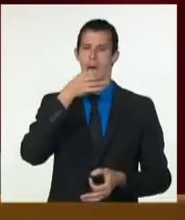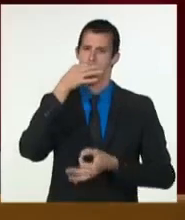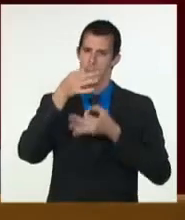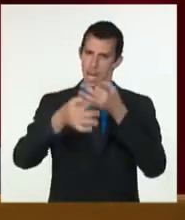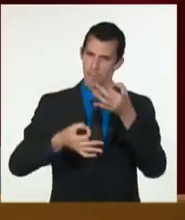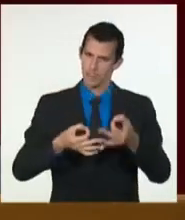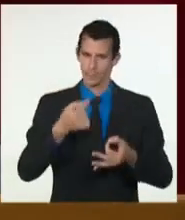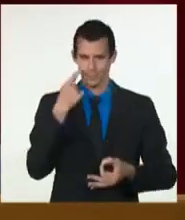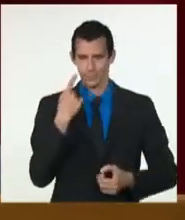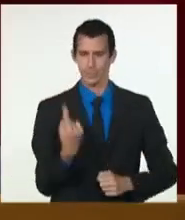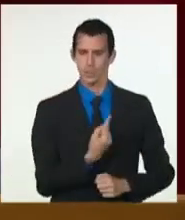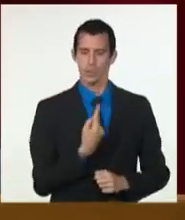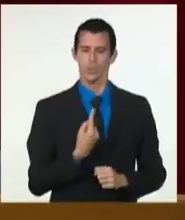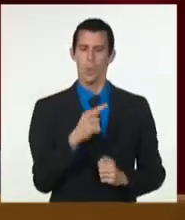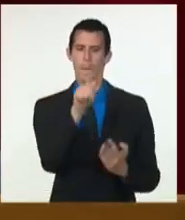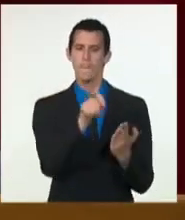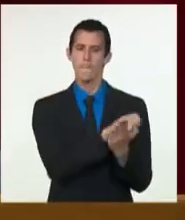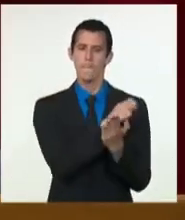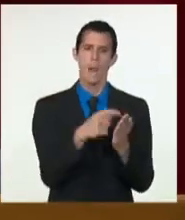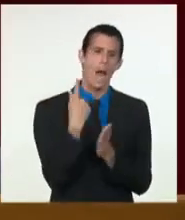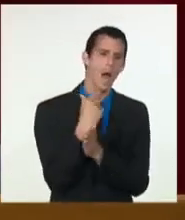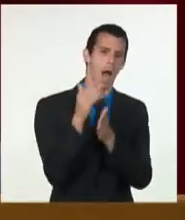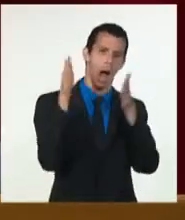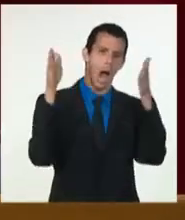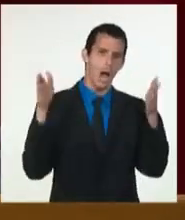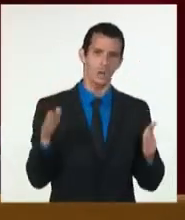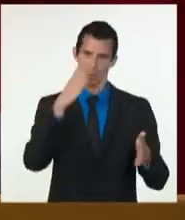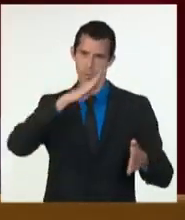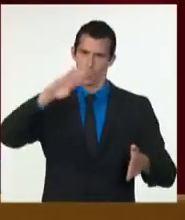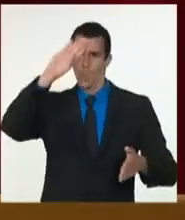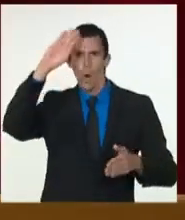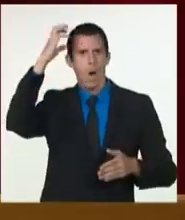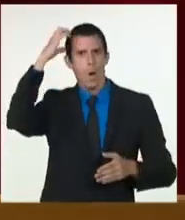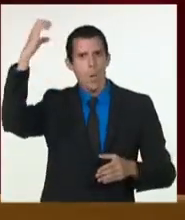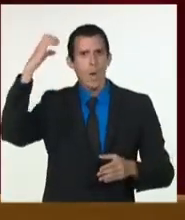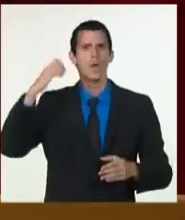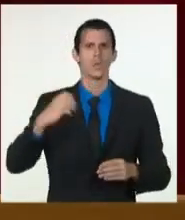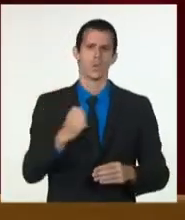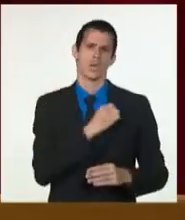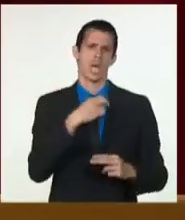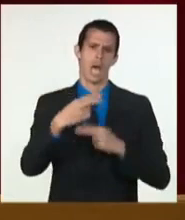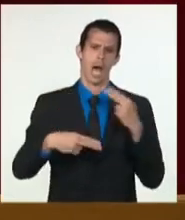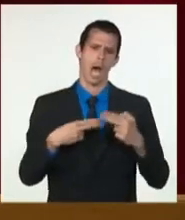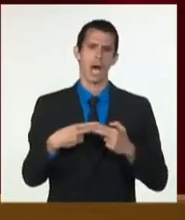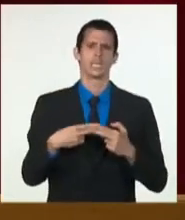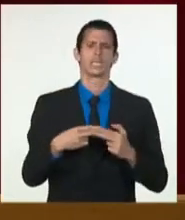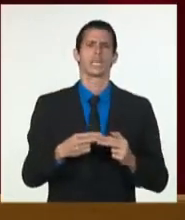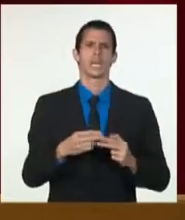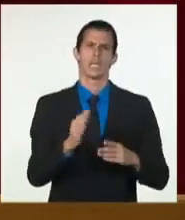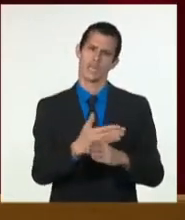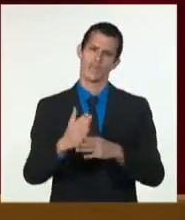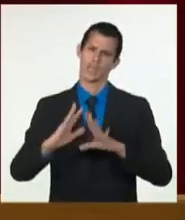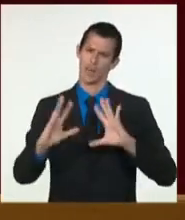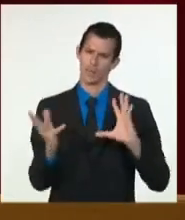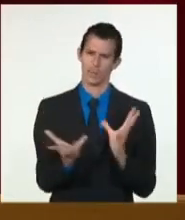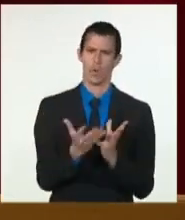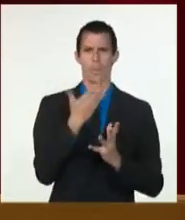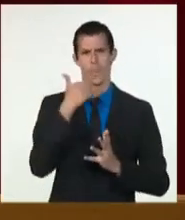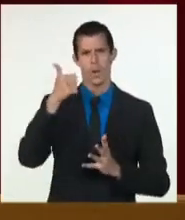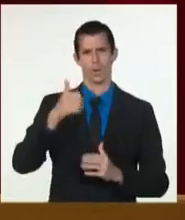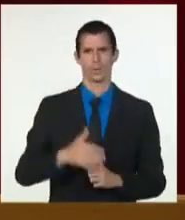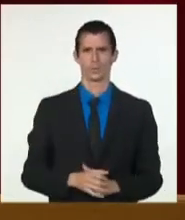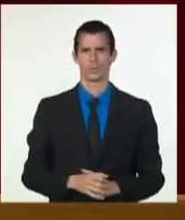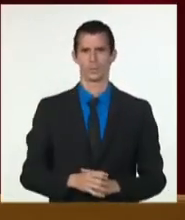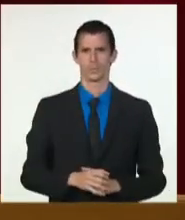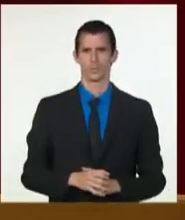la estrategia trazada por el país. La situación en el actual mes de julio es mucho más favorable que la vivida en